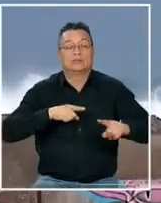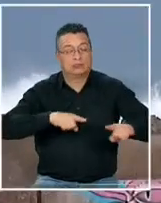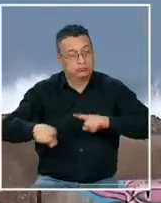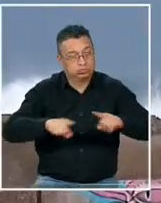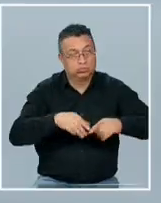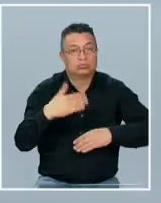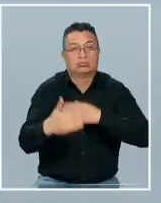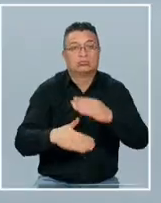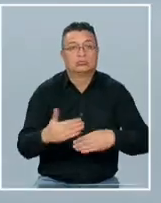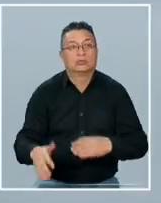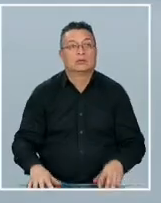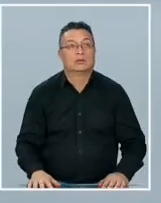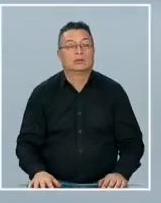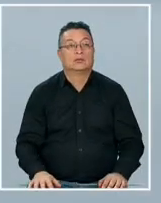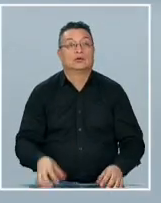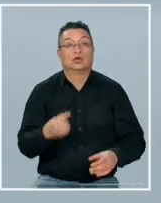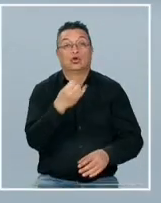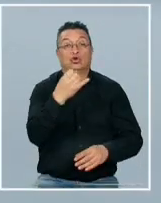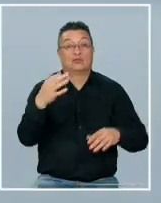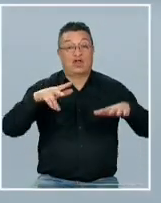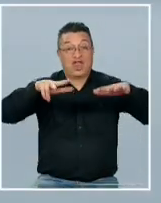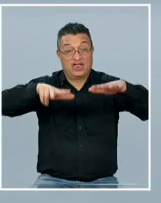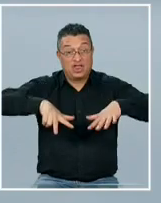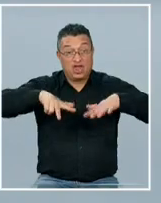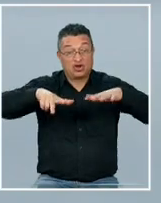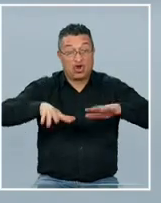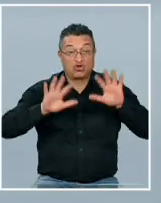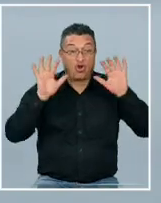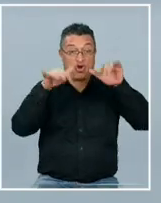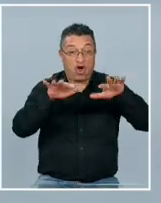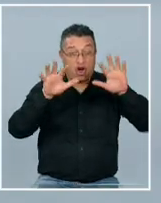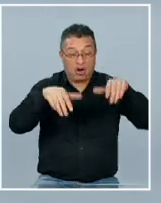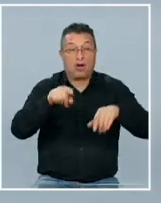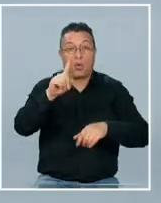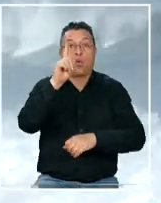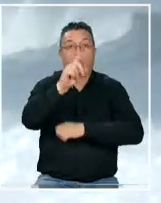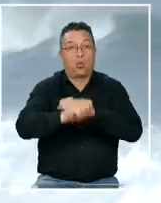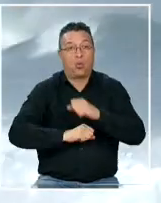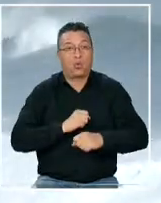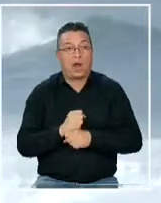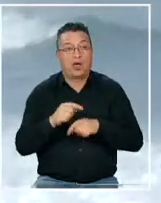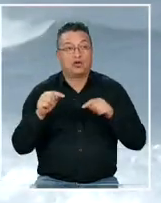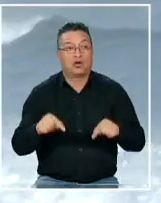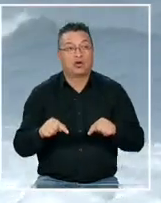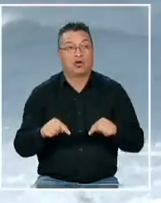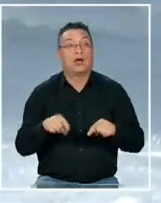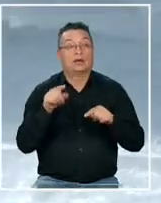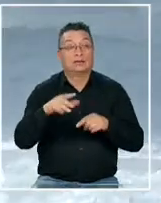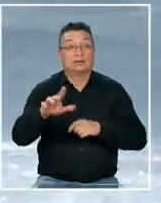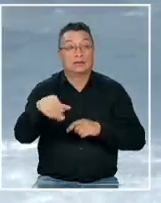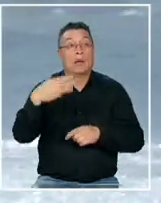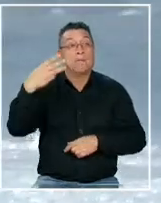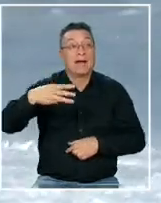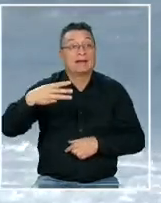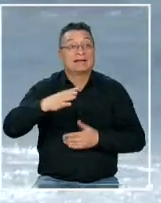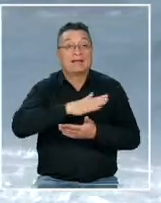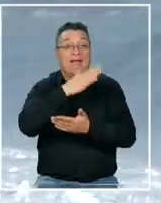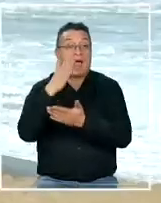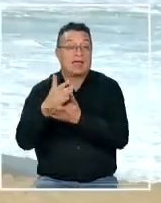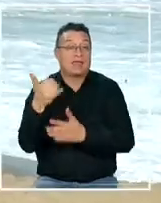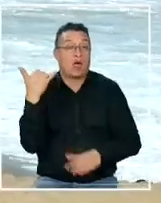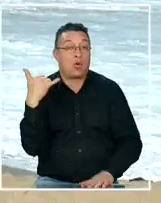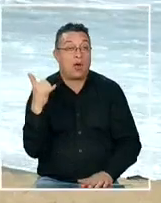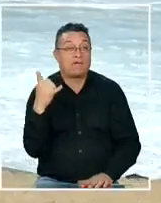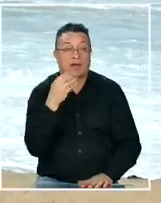nuestros procedimientos décimo octavo aviso de marejadas anormales en lo que va del año de hecho desde el martes y hasta el jueves